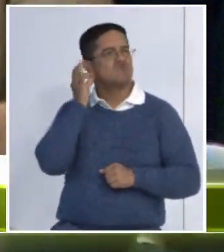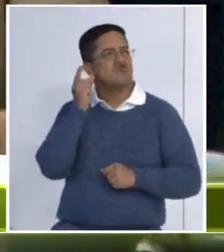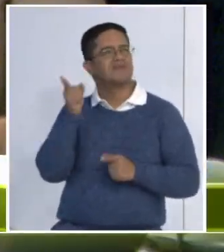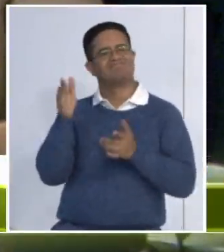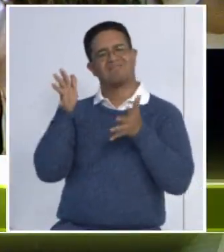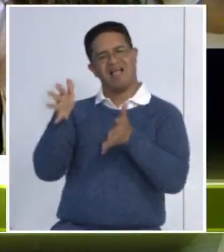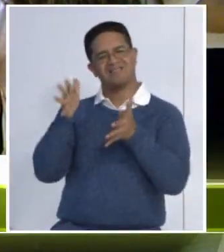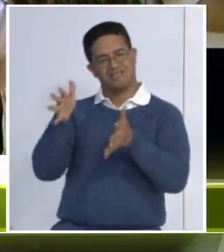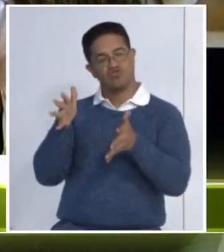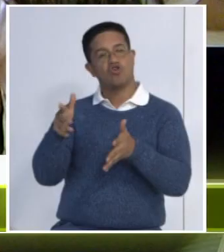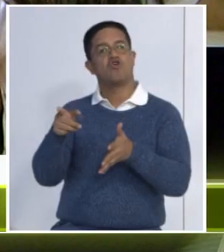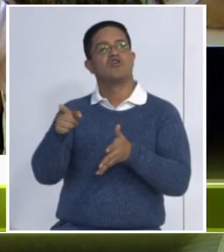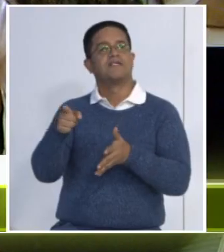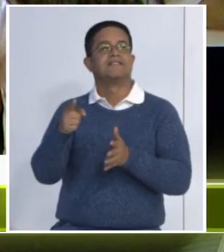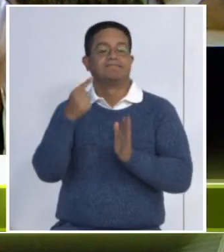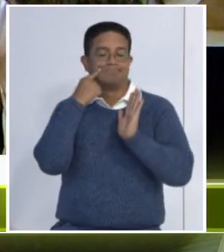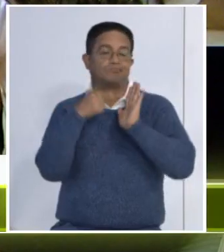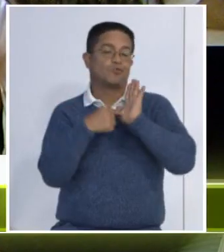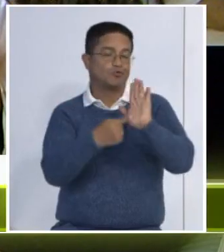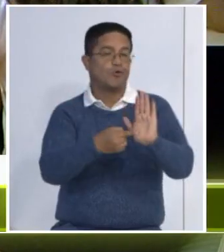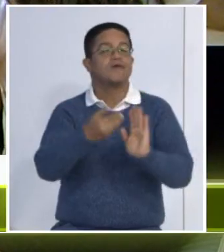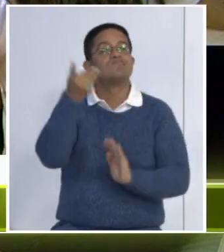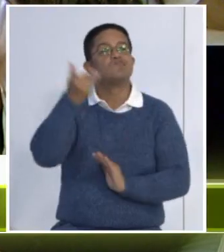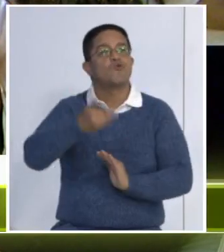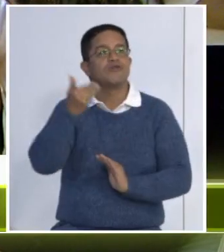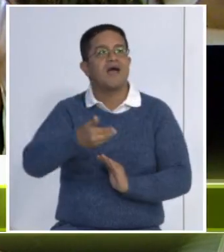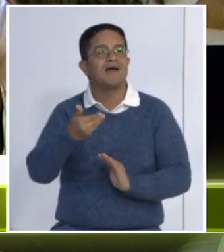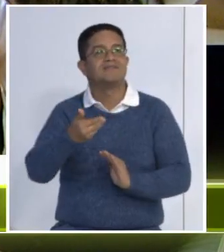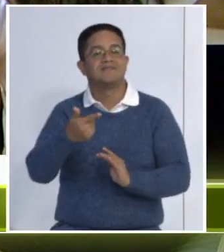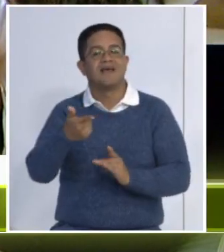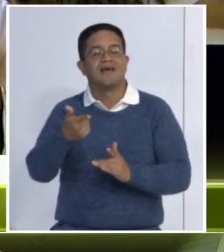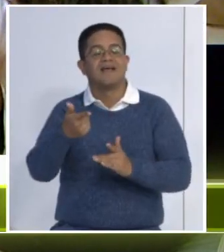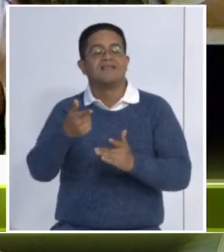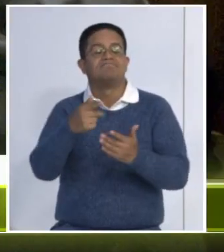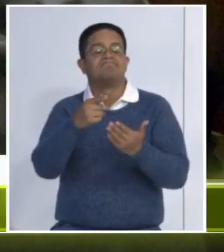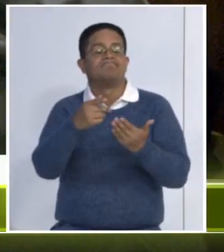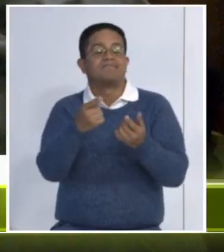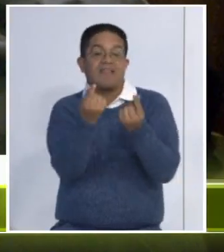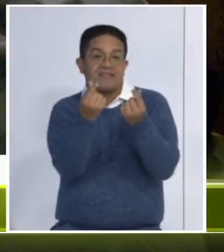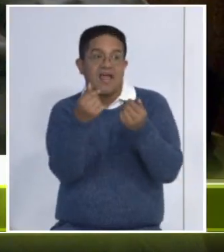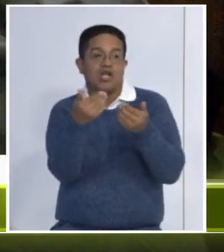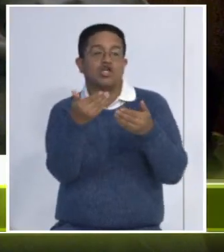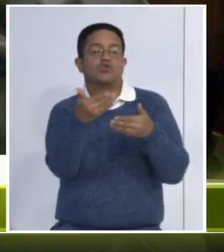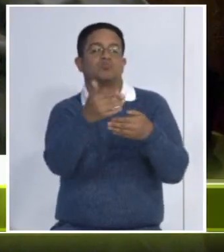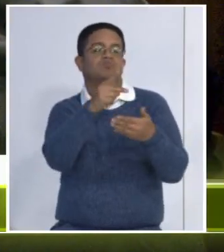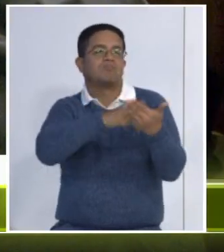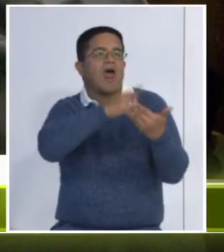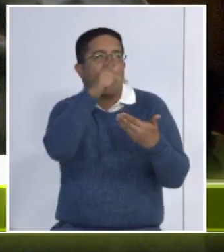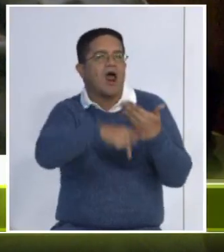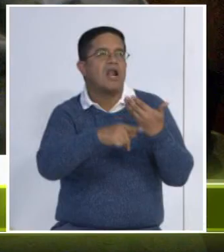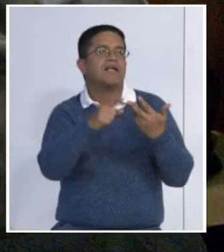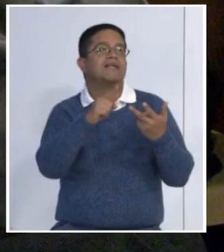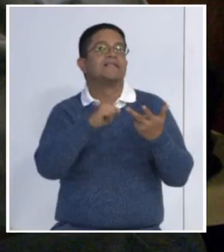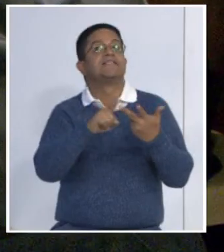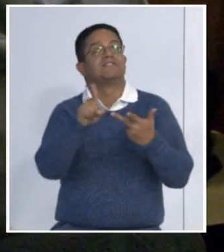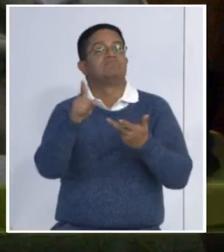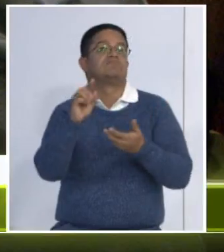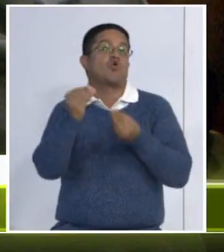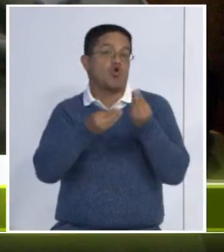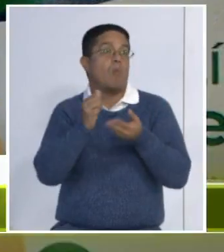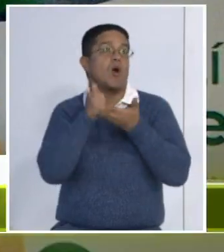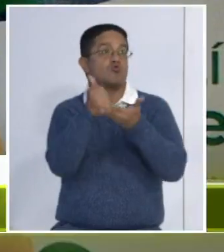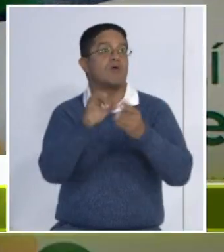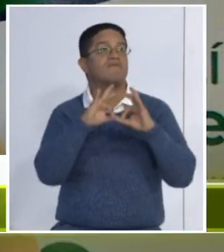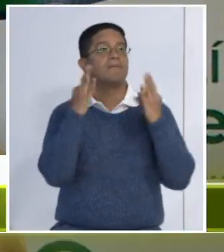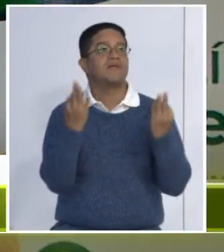resaltó la importancia de la planificación financiera en materia de bienestar, así como los beneficios que aporta para nuestros familiares.